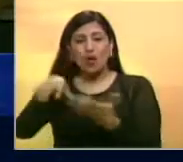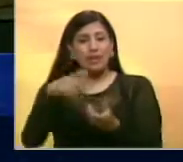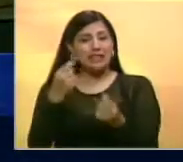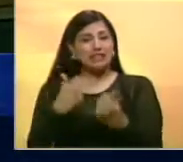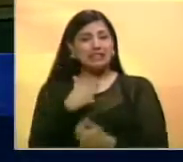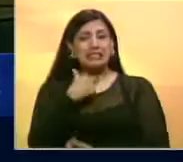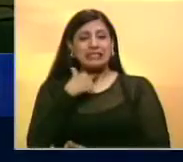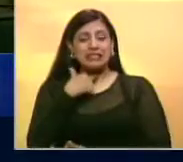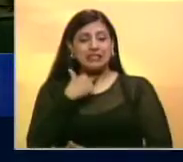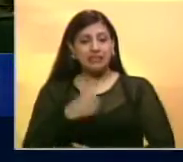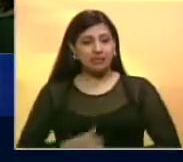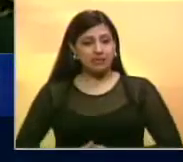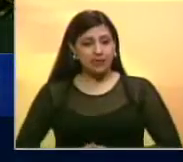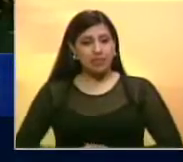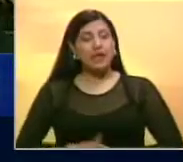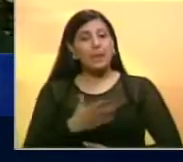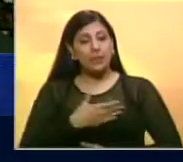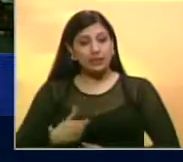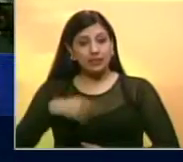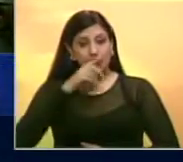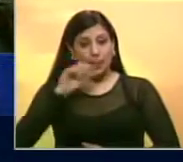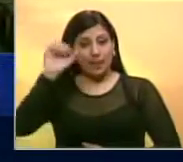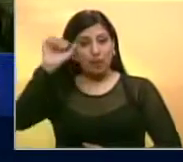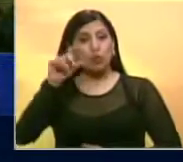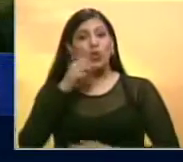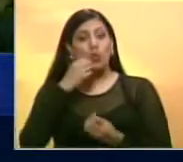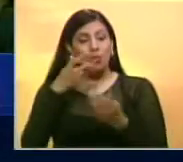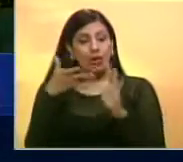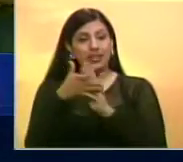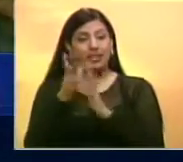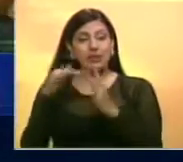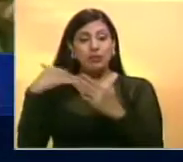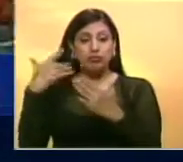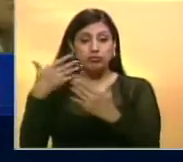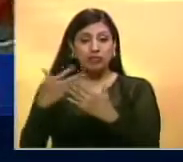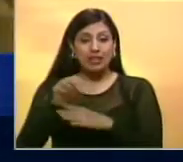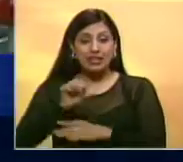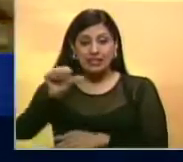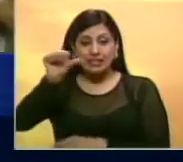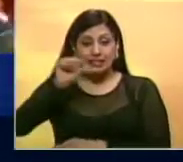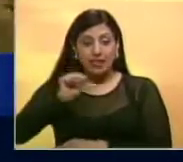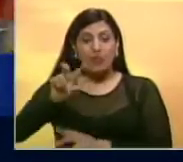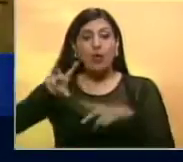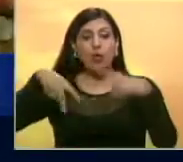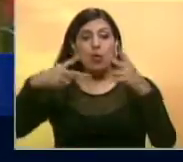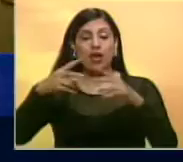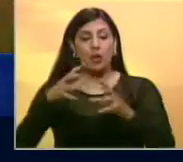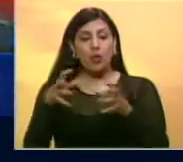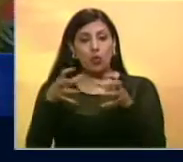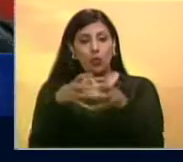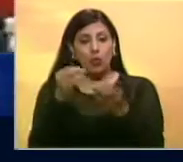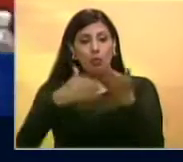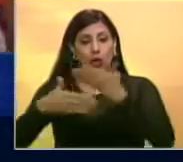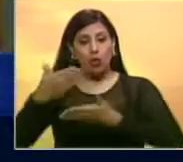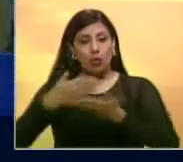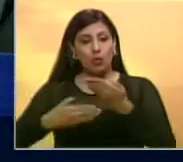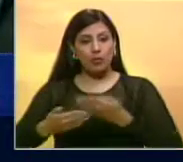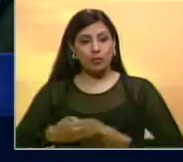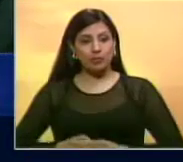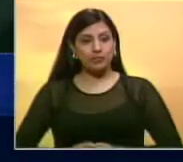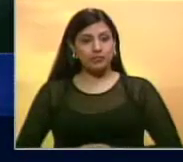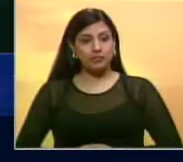evaluando. El primer mandatario nacional aseguró que en el transcurso de la semana nombrará a un nuevo gabinete económico.